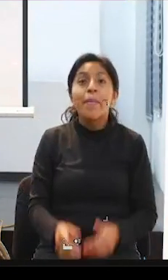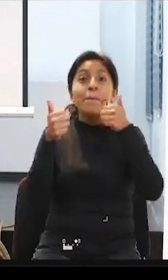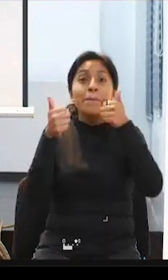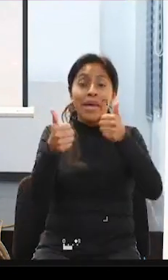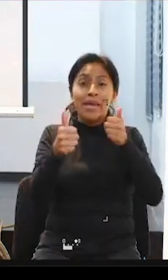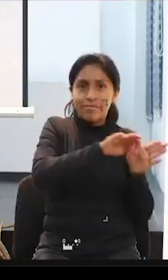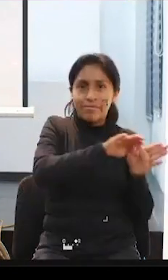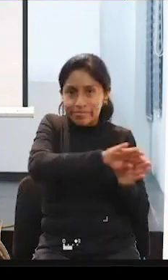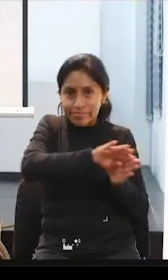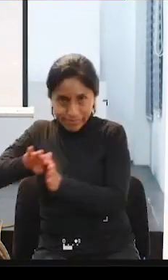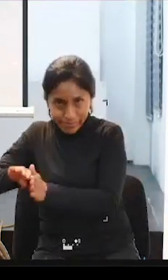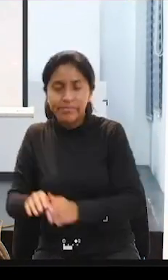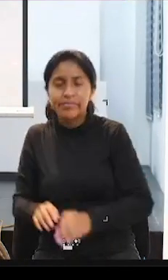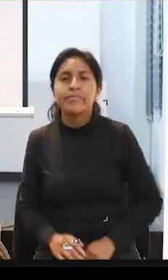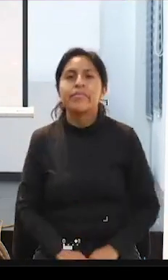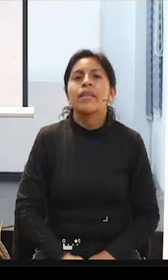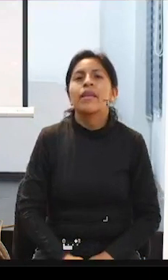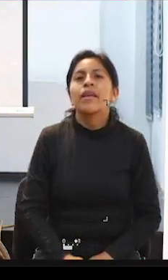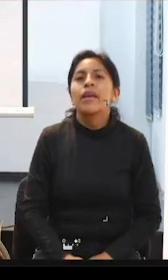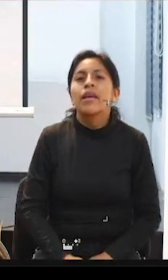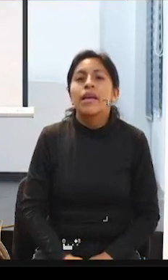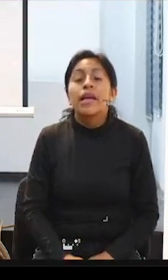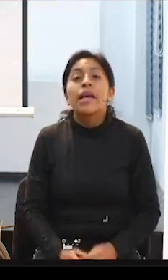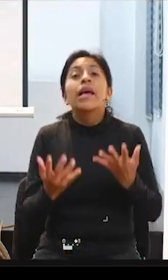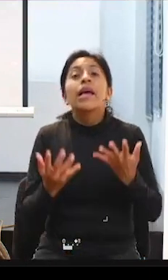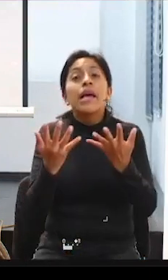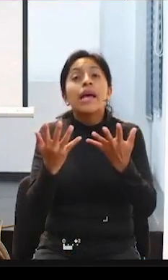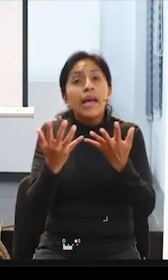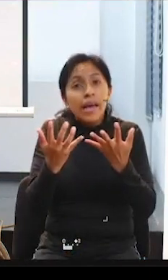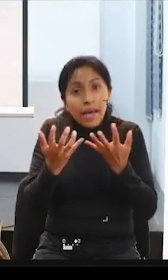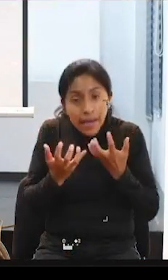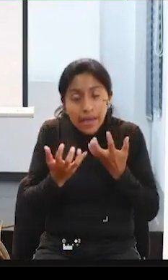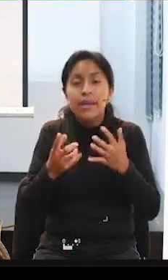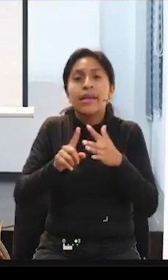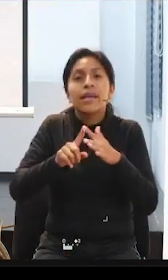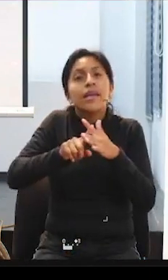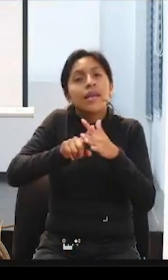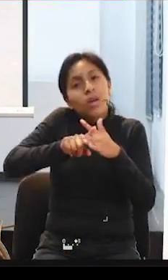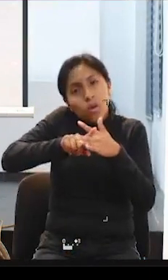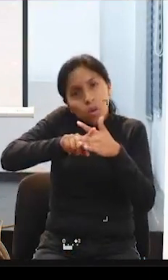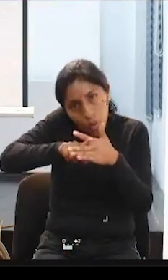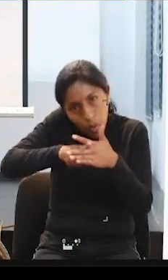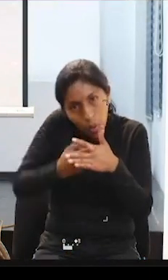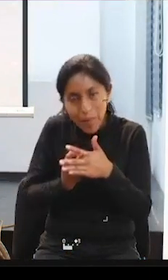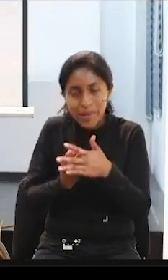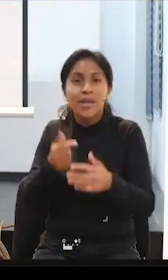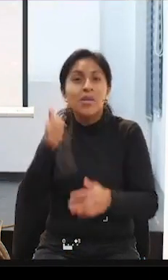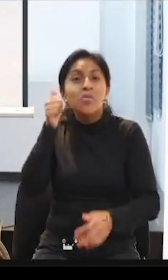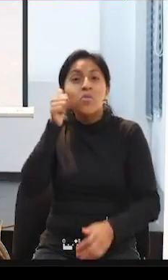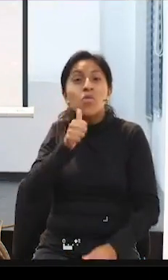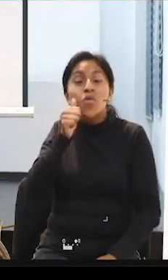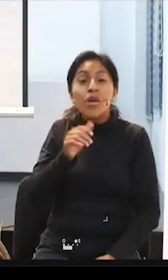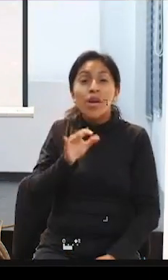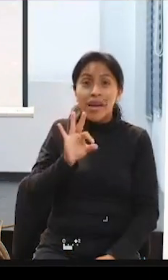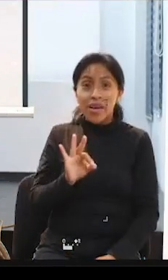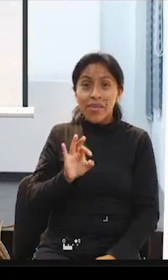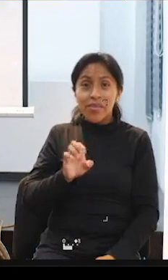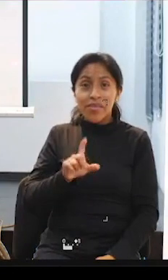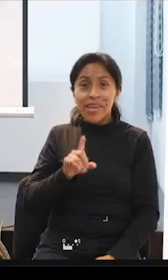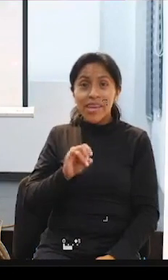querida Felisa, tú que estás aquí en persona, pues con la primera pregunta del conversatorio